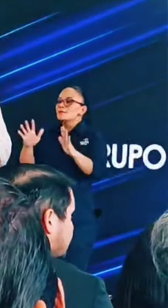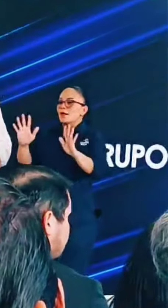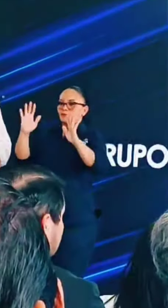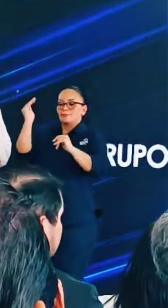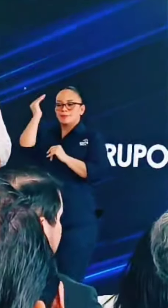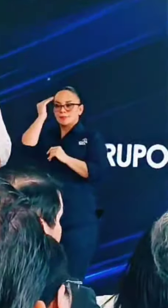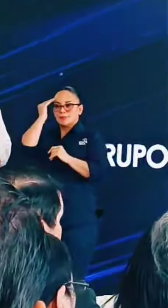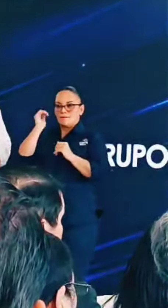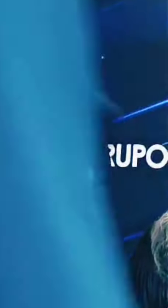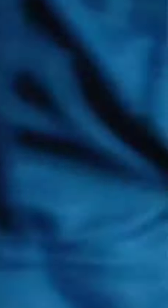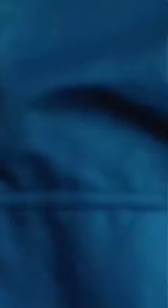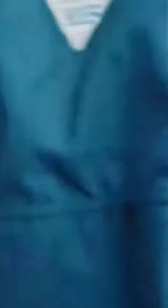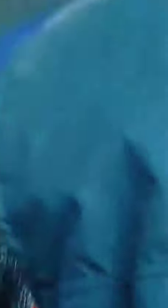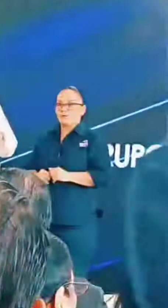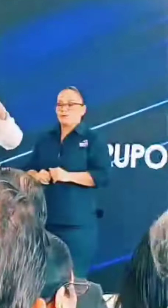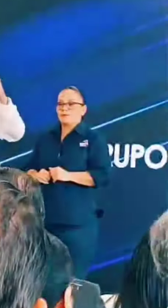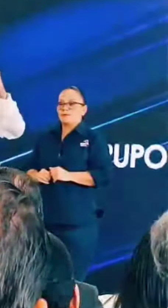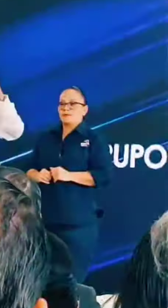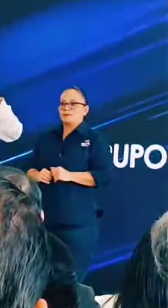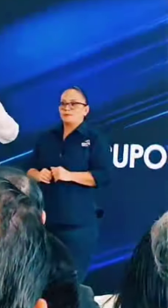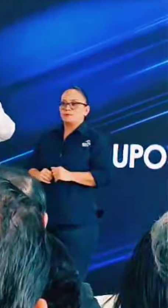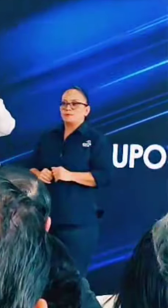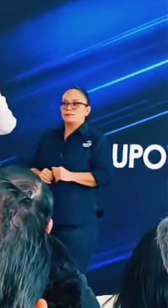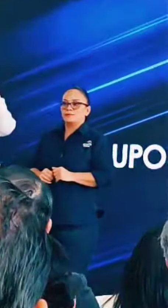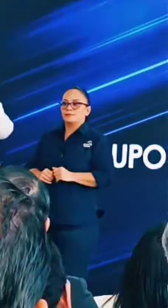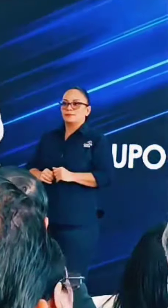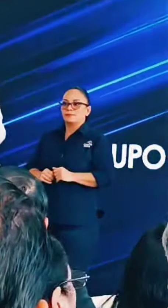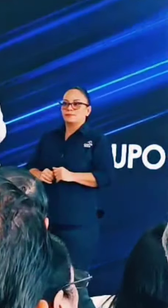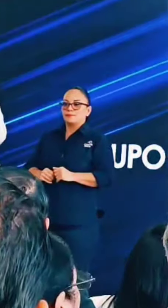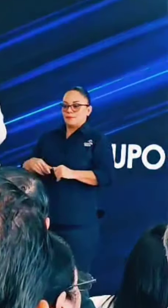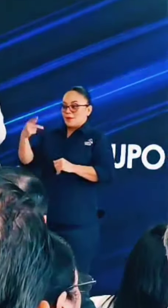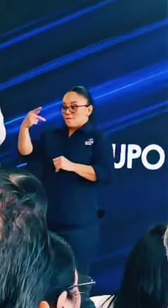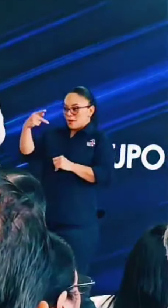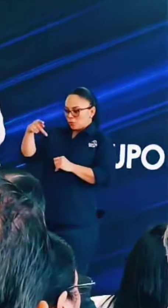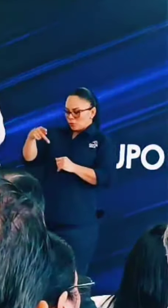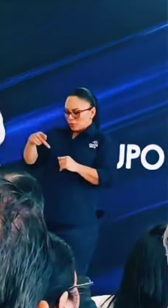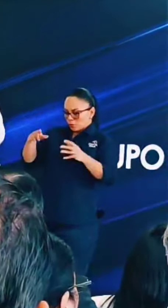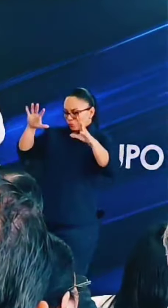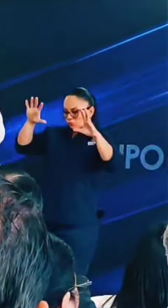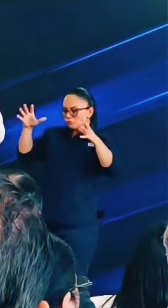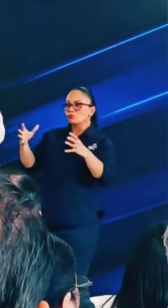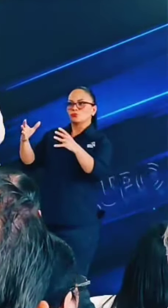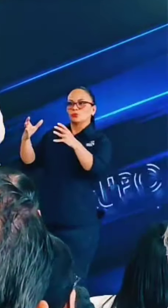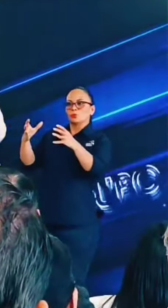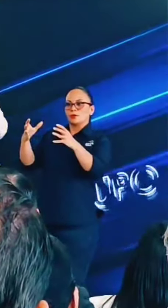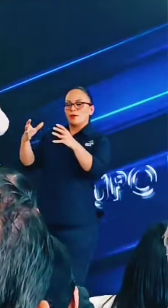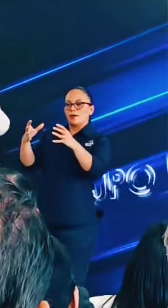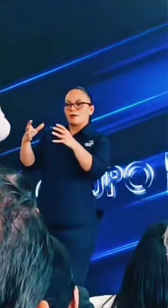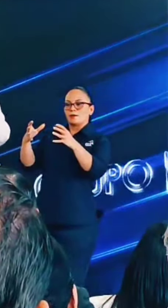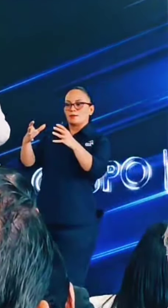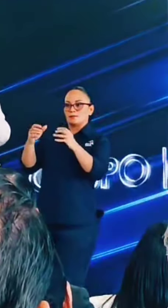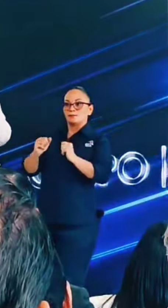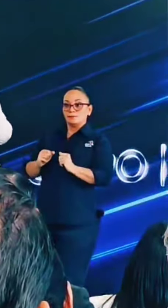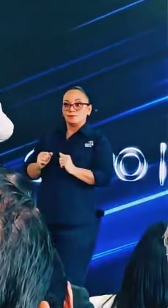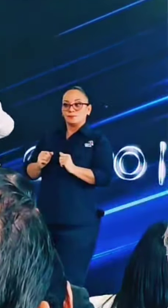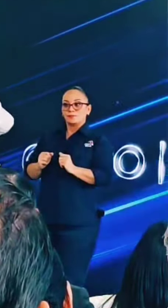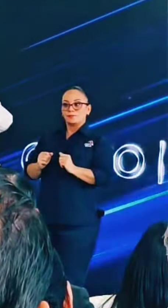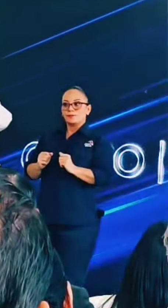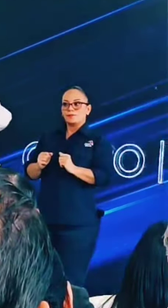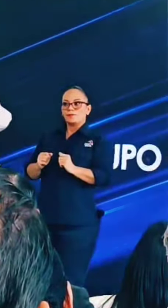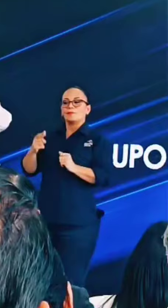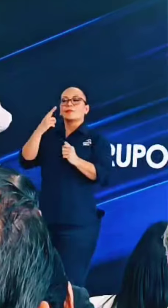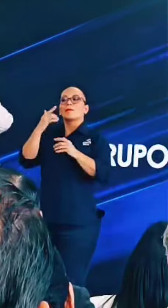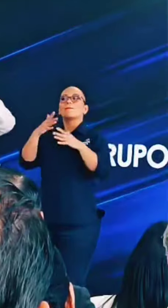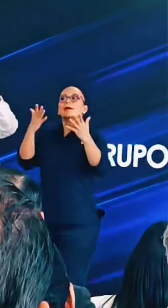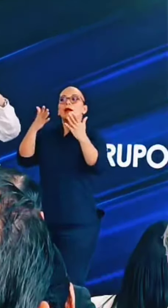sabía que el juntar riesgos, ¿verdad? Para que